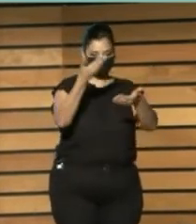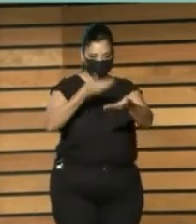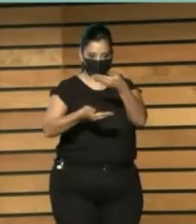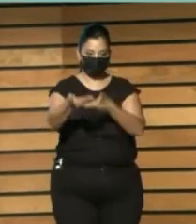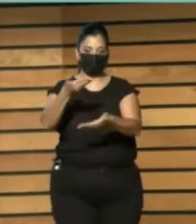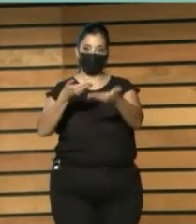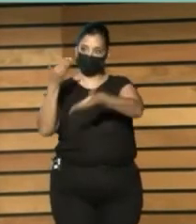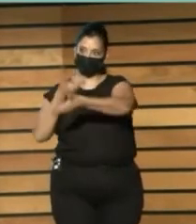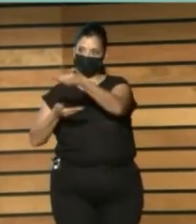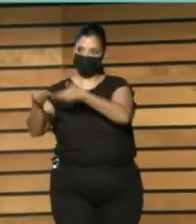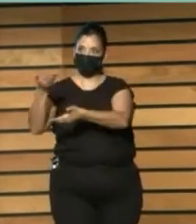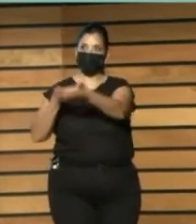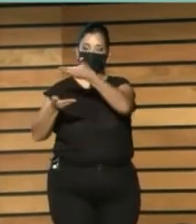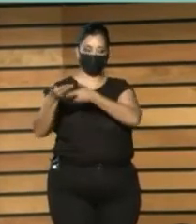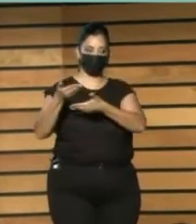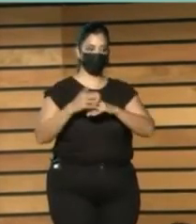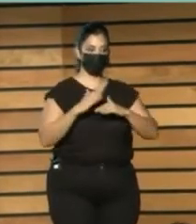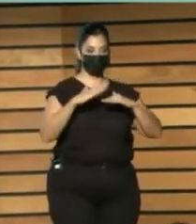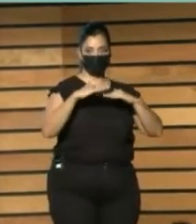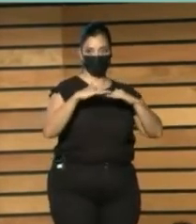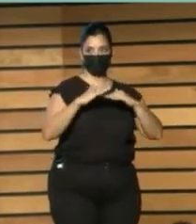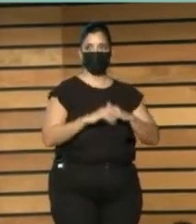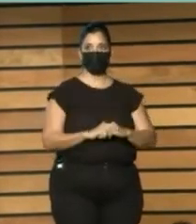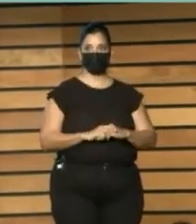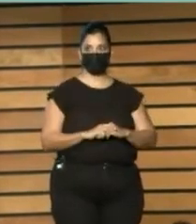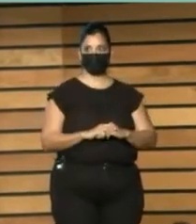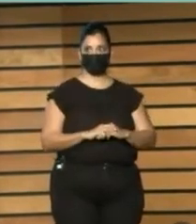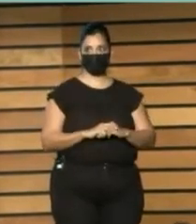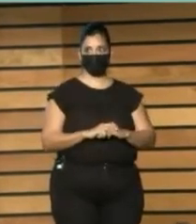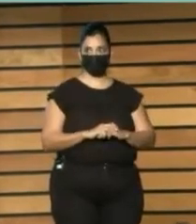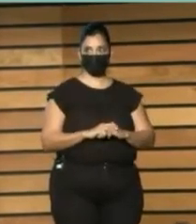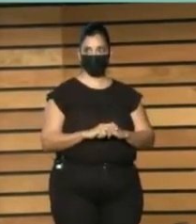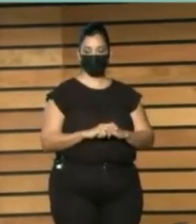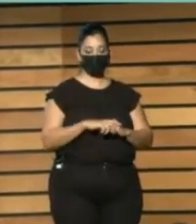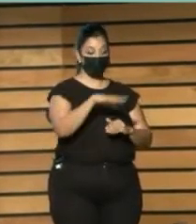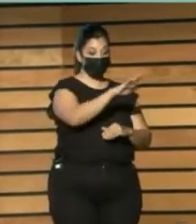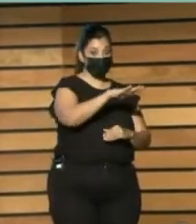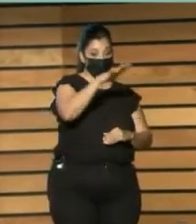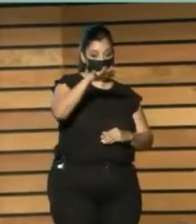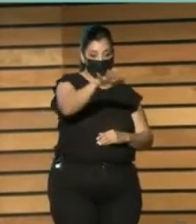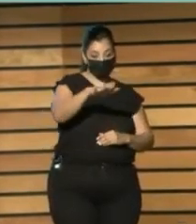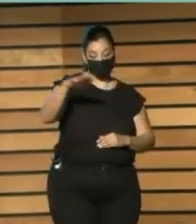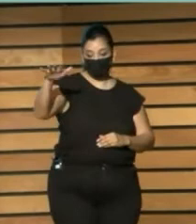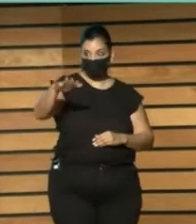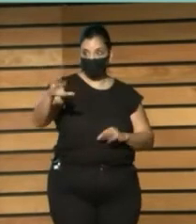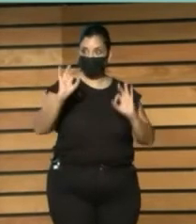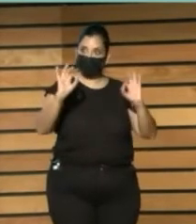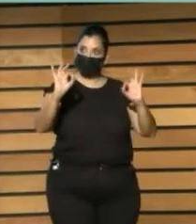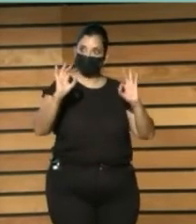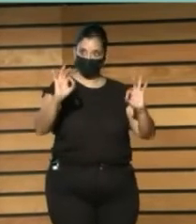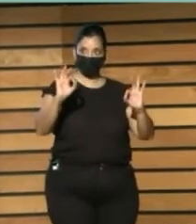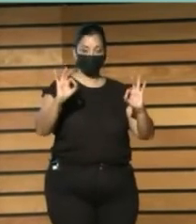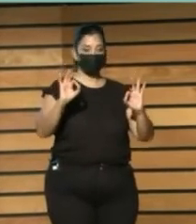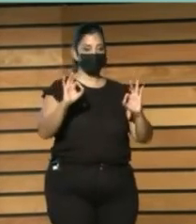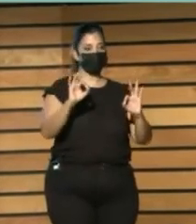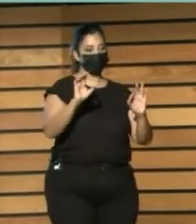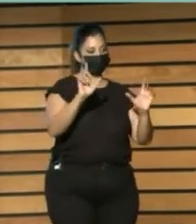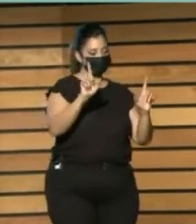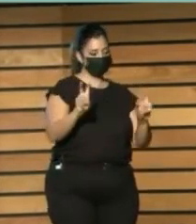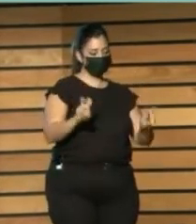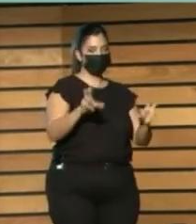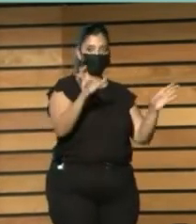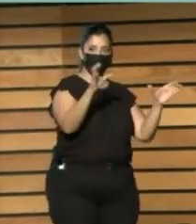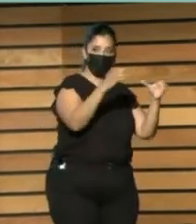Este concepto De lugares O espacios De reunión De baja intensidad O de alta